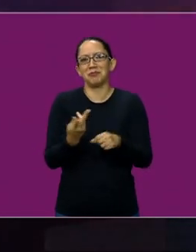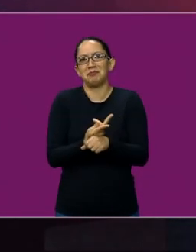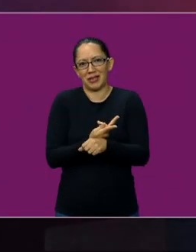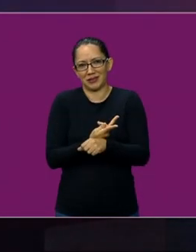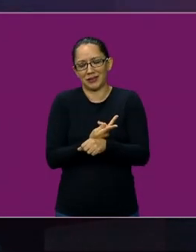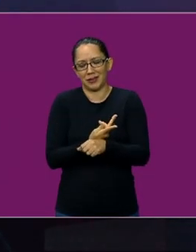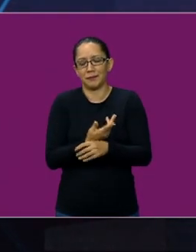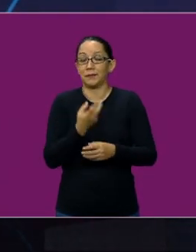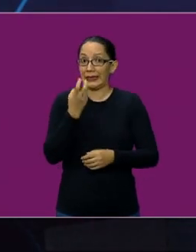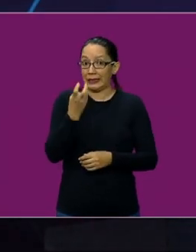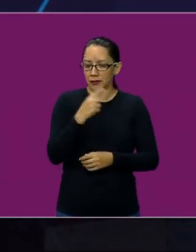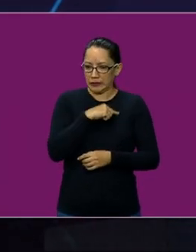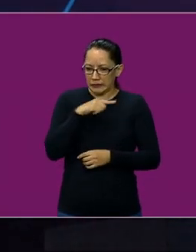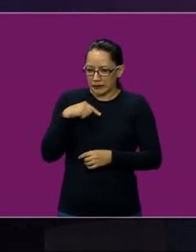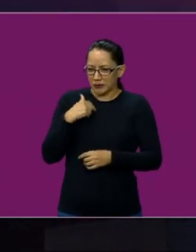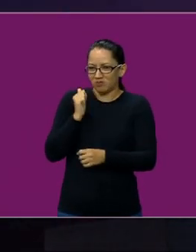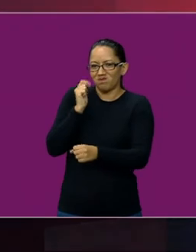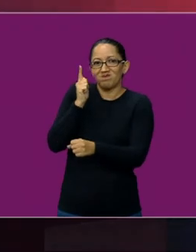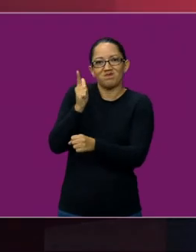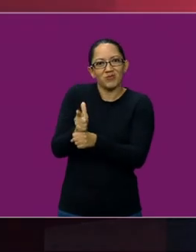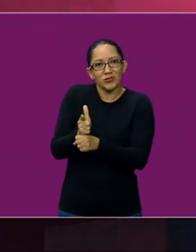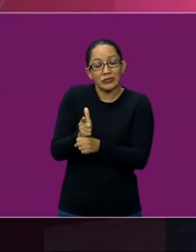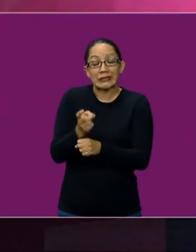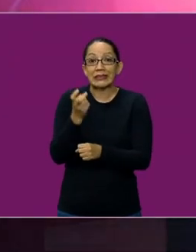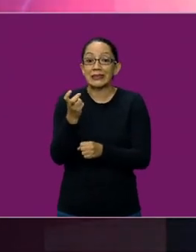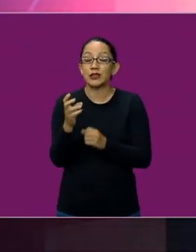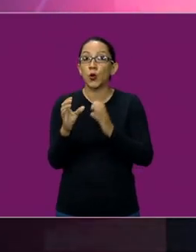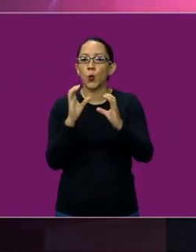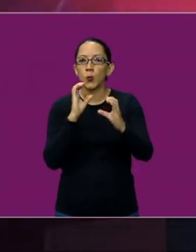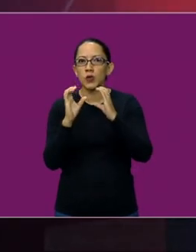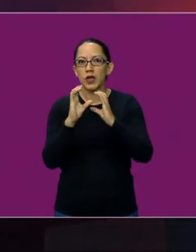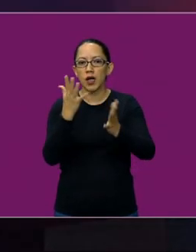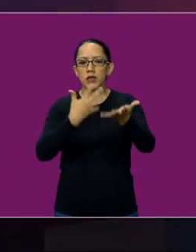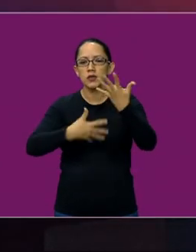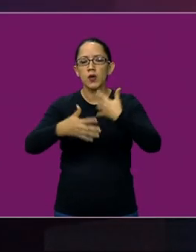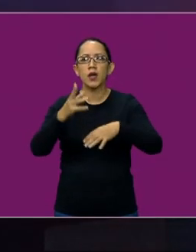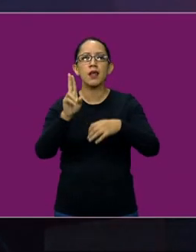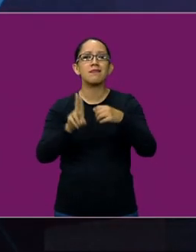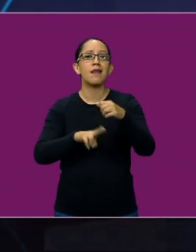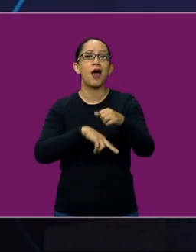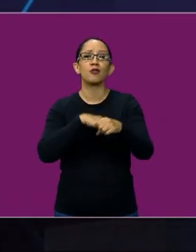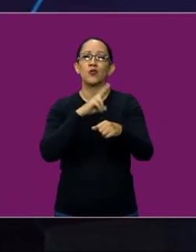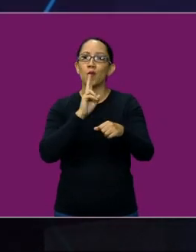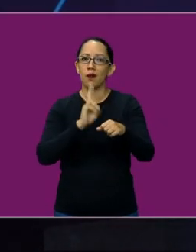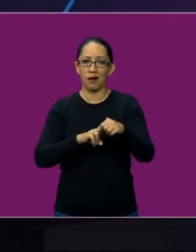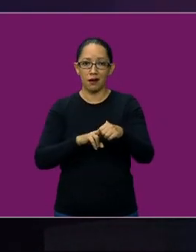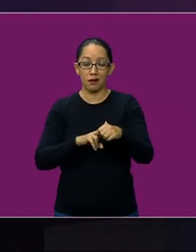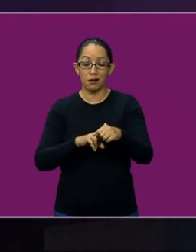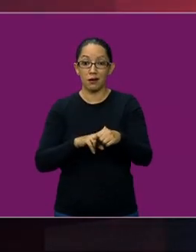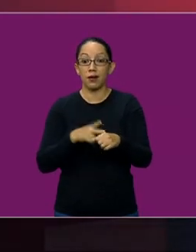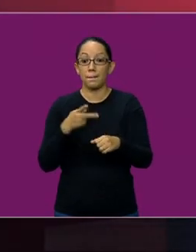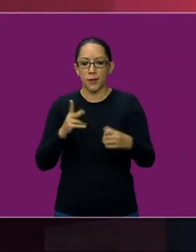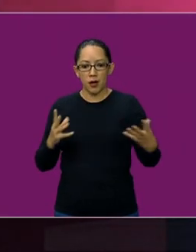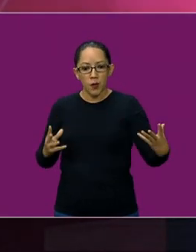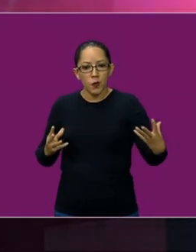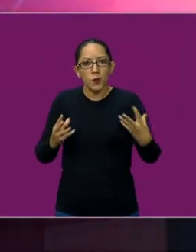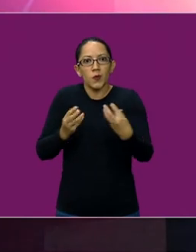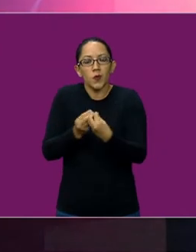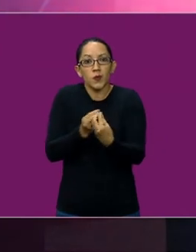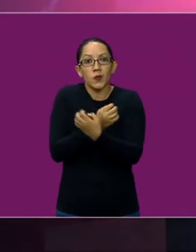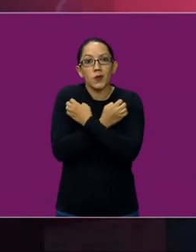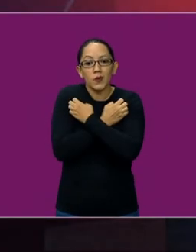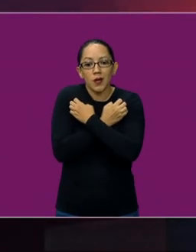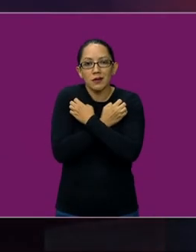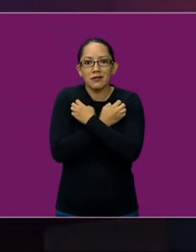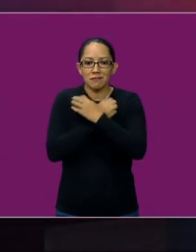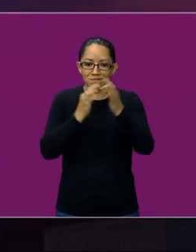dimos cuenta de que la comunicación es natural, pero ya con la educación se viene a aplicar la lengua de